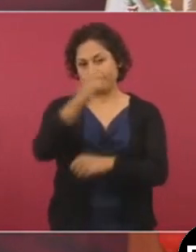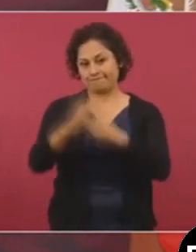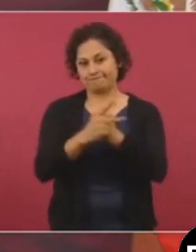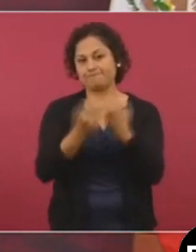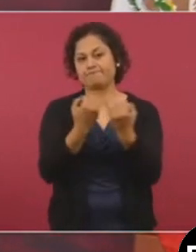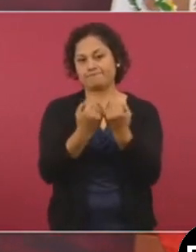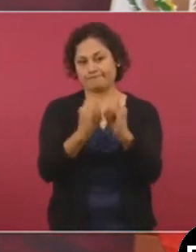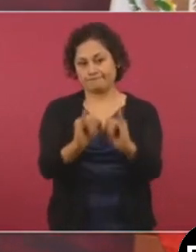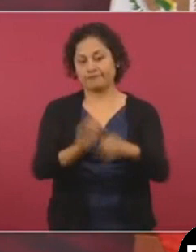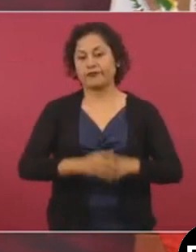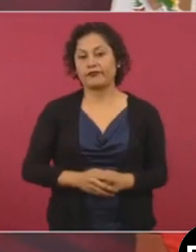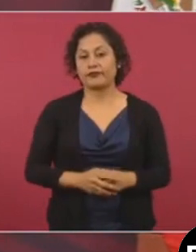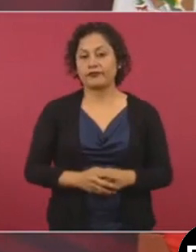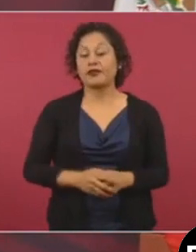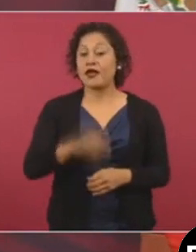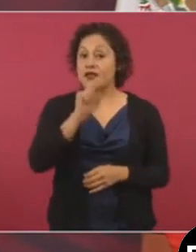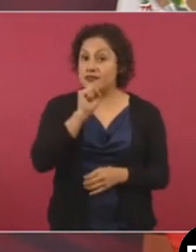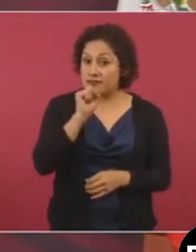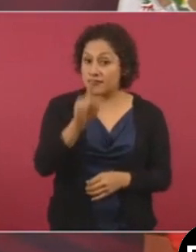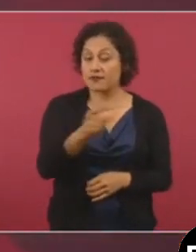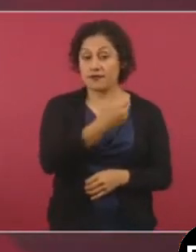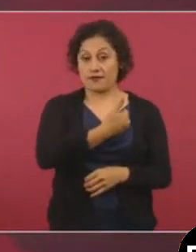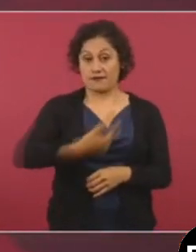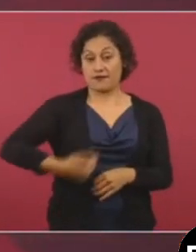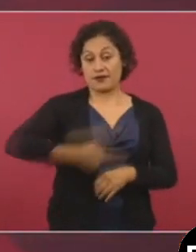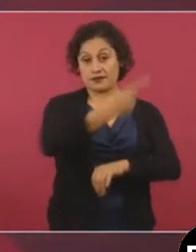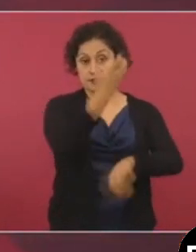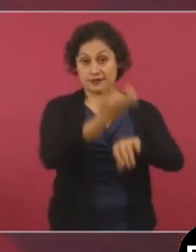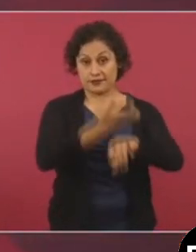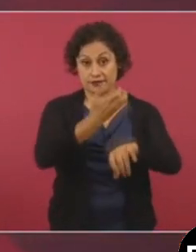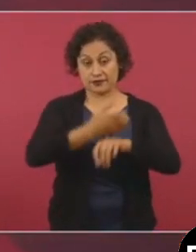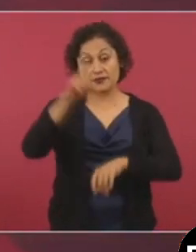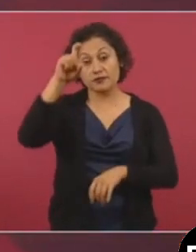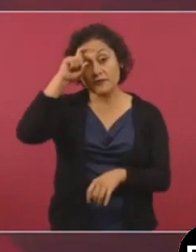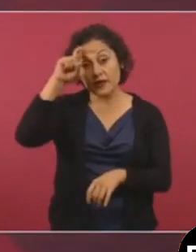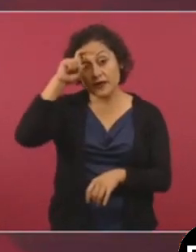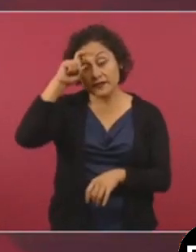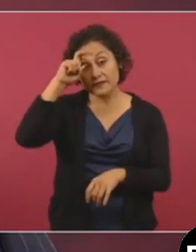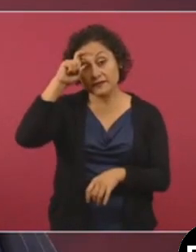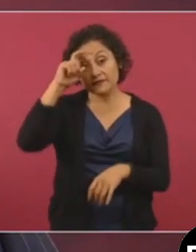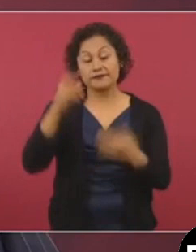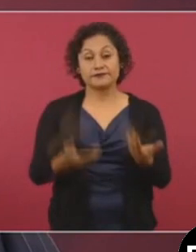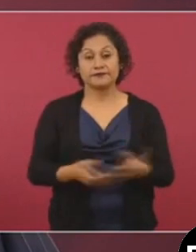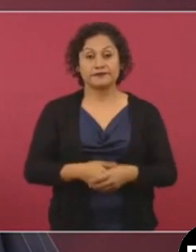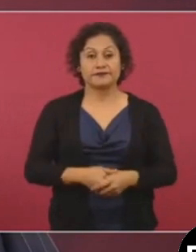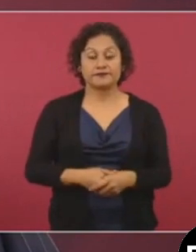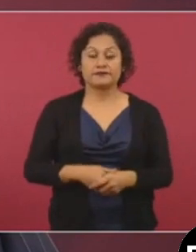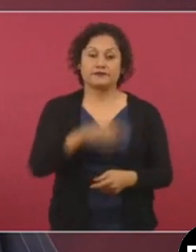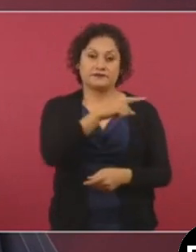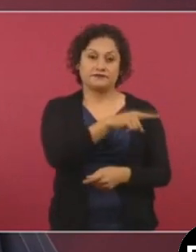presidente Biden pues no tiene esa postura,